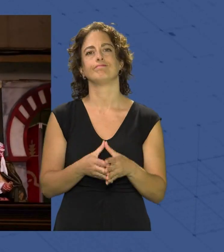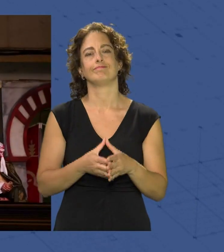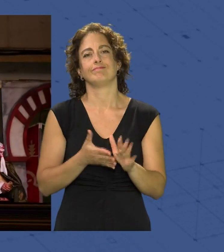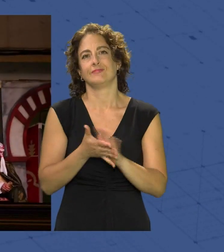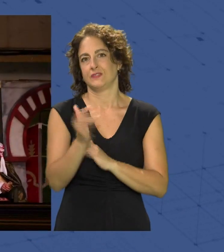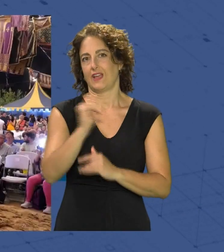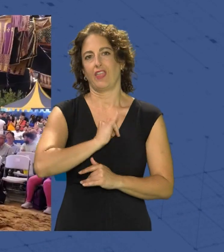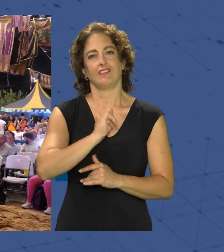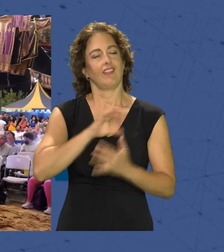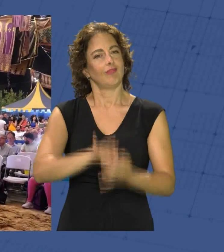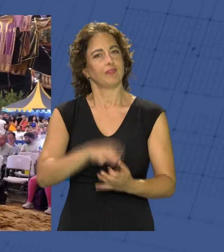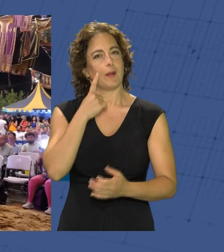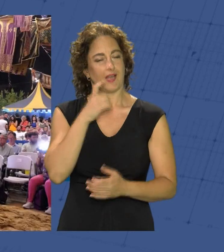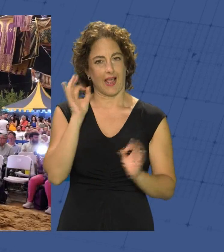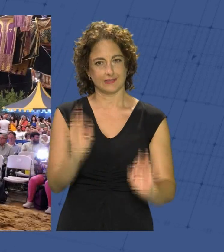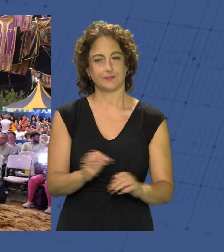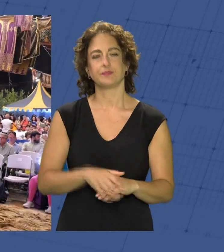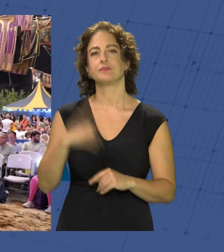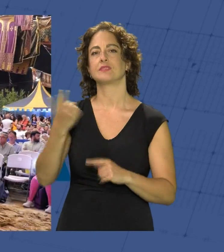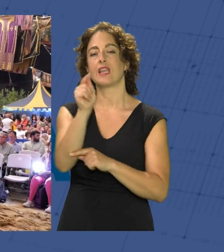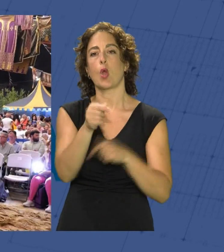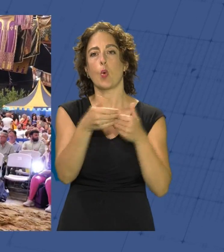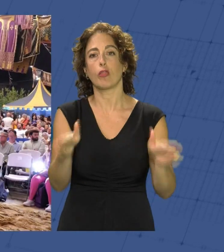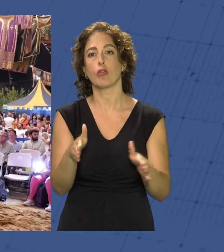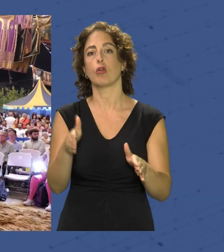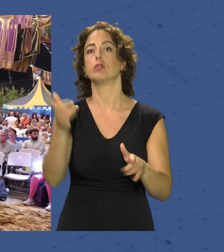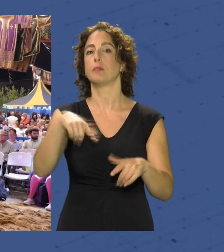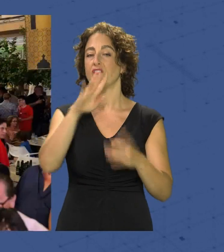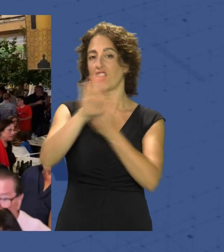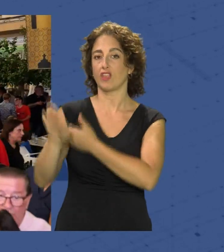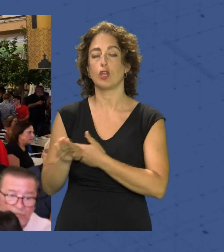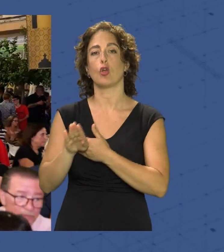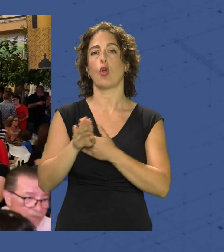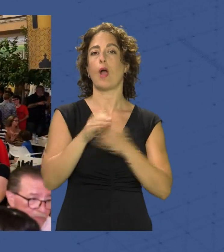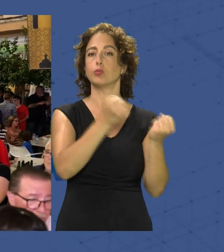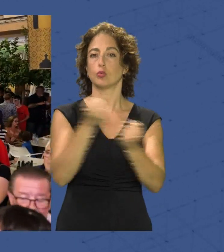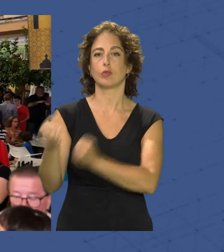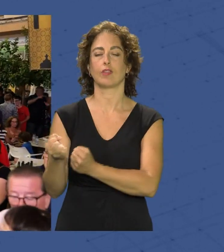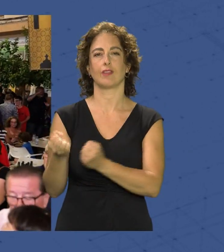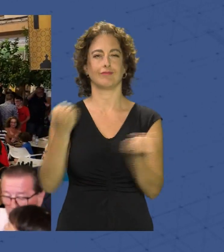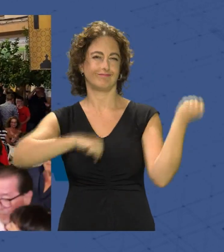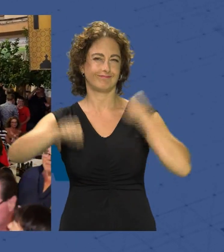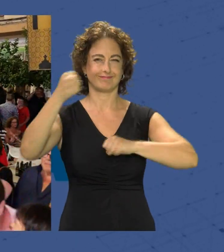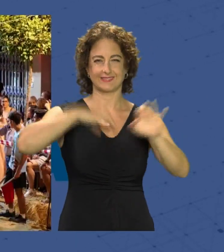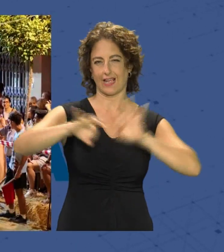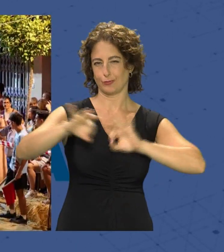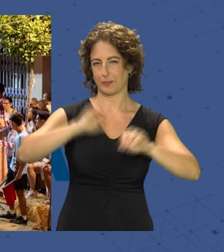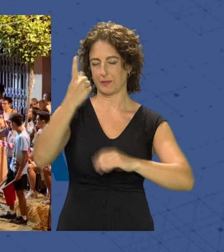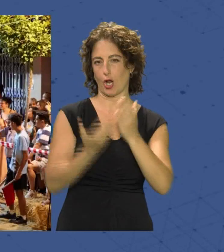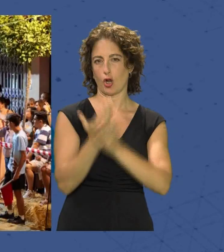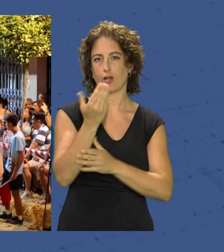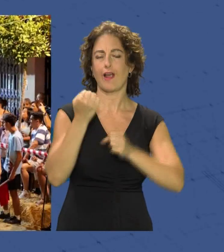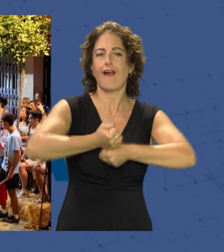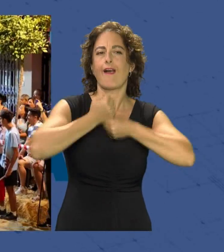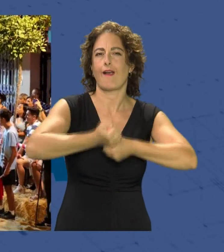identidad almeriense tras la inauguración los cientos de vecinos y las autoridades pudieron disfrutar de la escenificación histórica de la primera jornada con la carrera